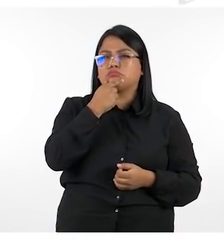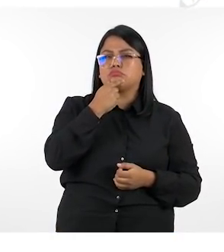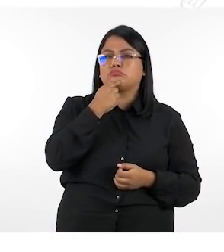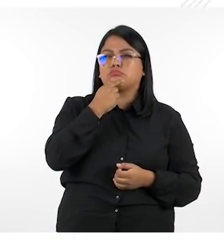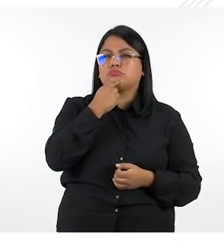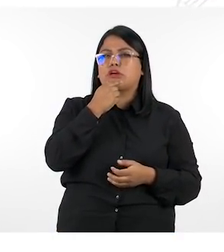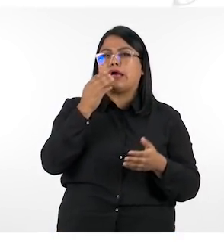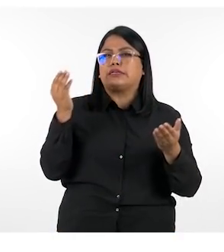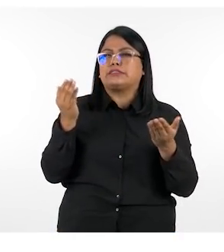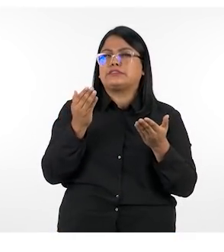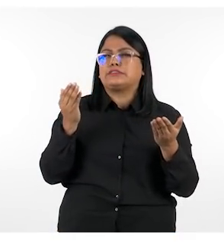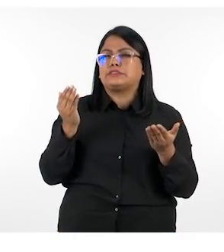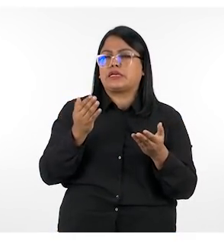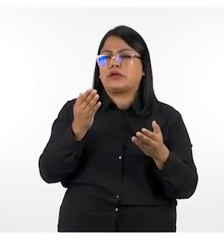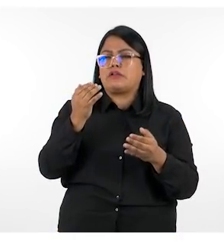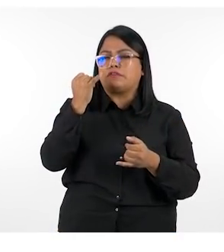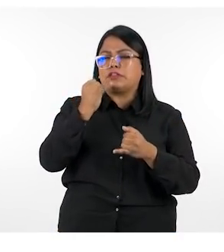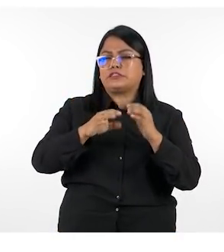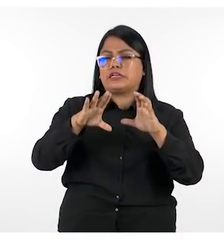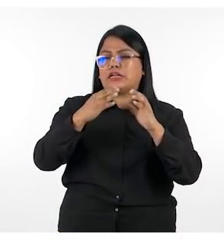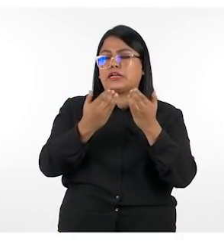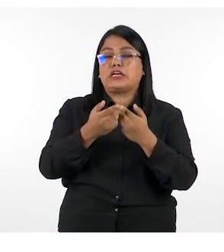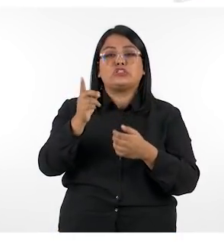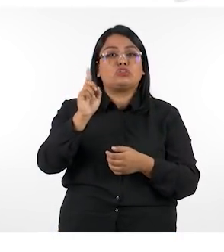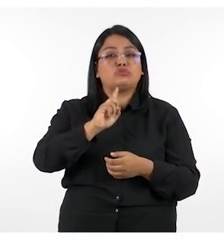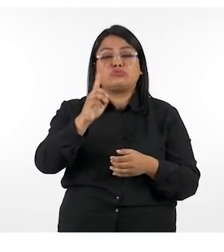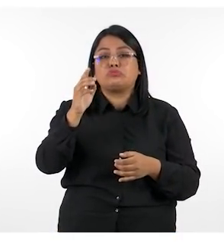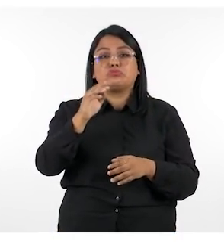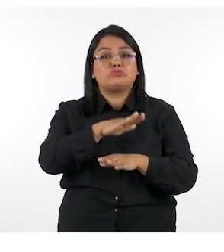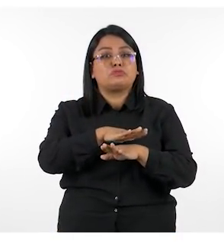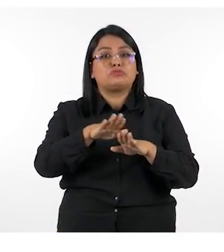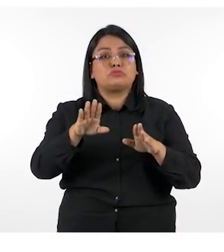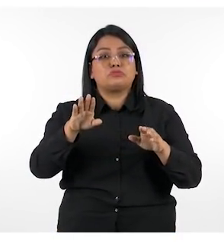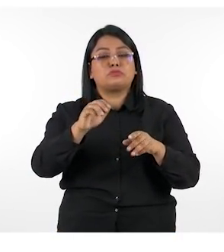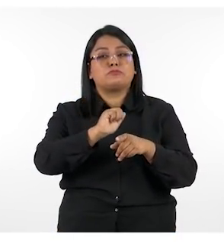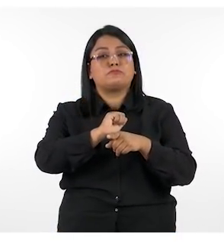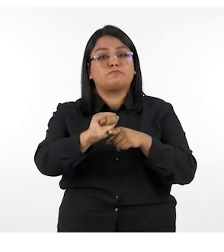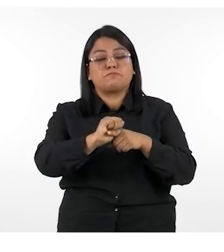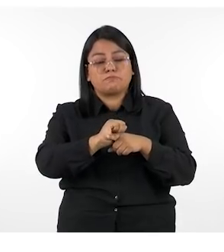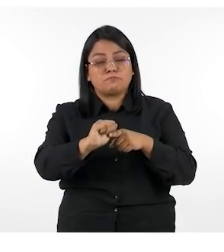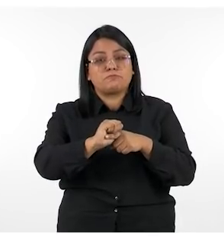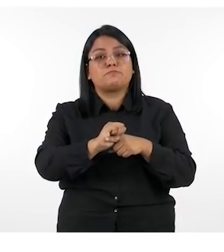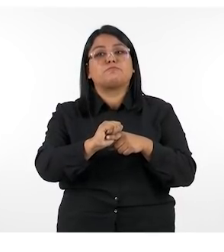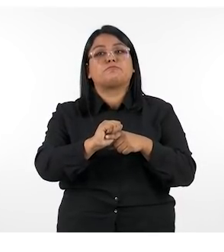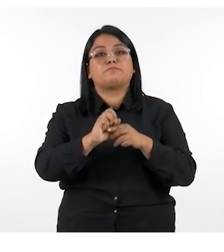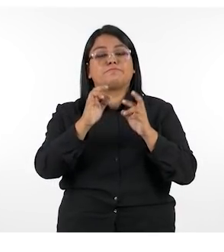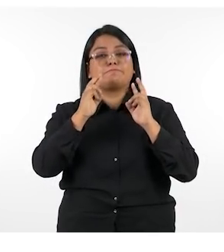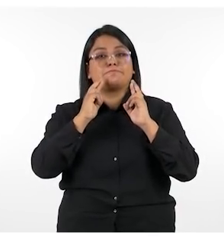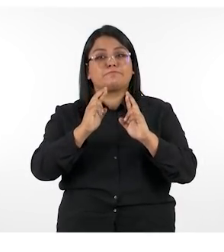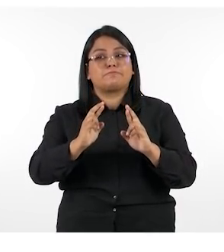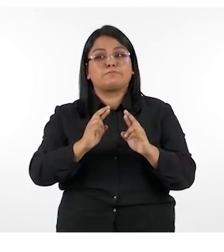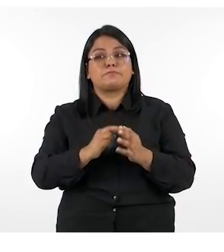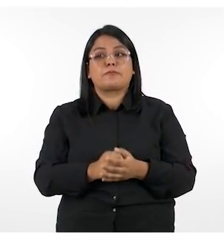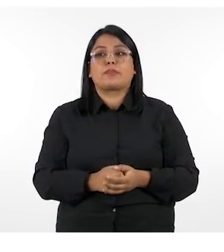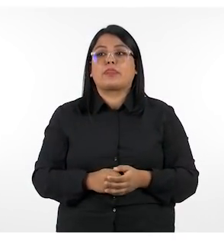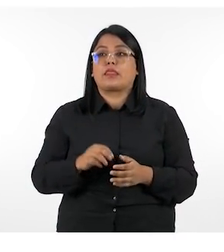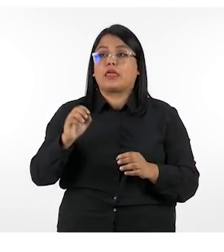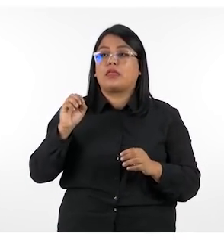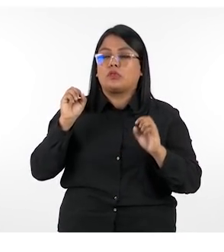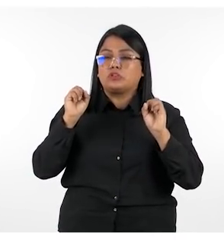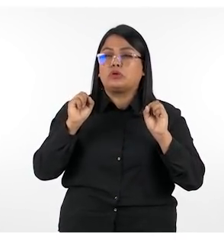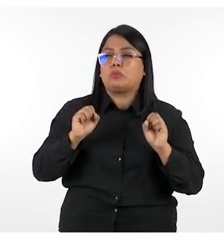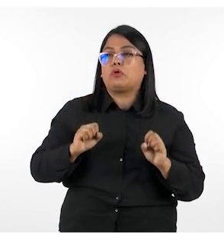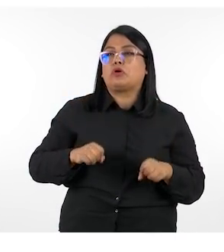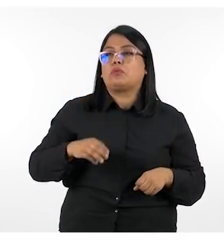preguntamos qué hacer cuando al finalizar la clase no hemos terminado todos los ejercicios de la sección resuelve